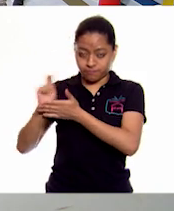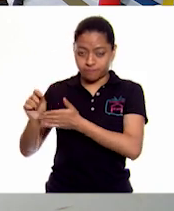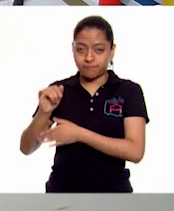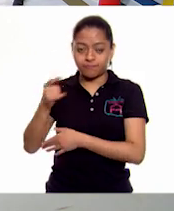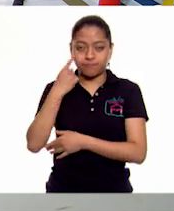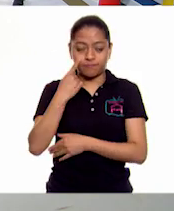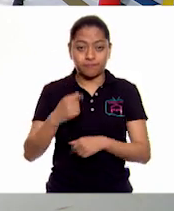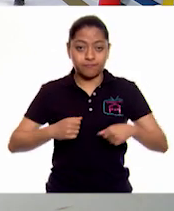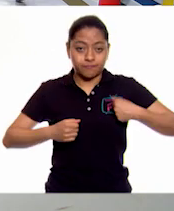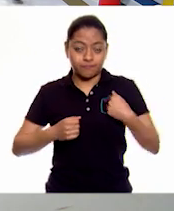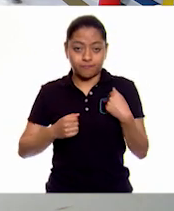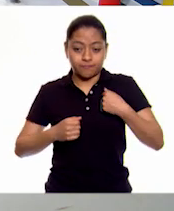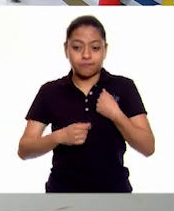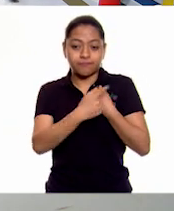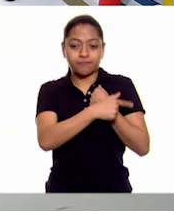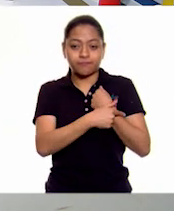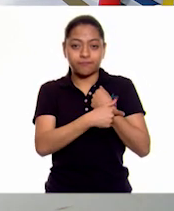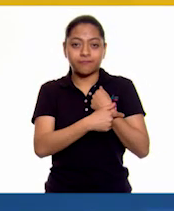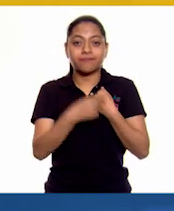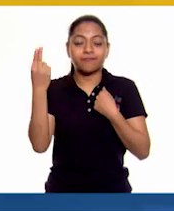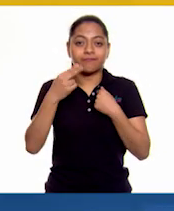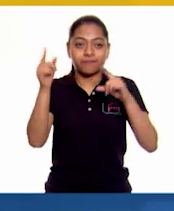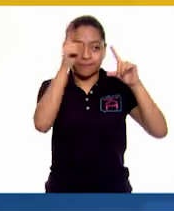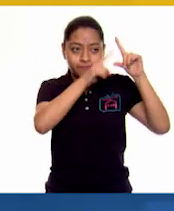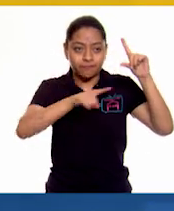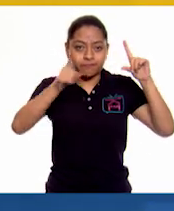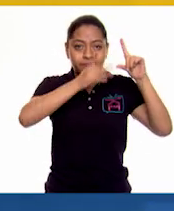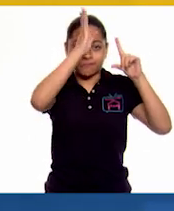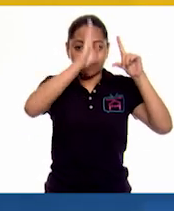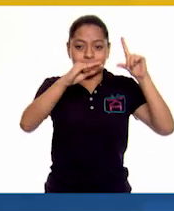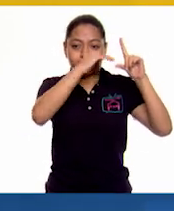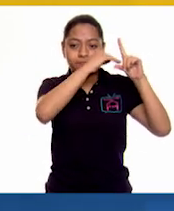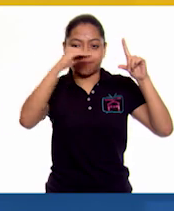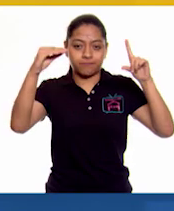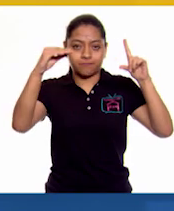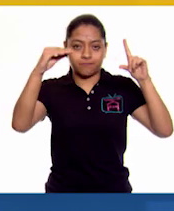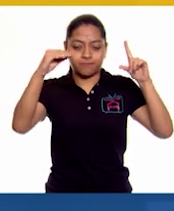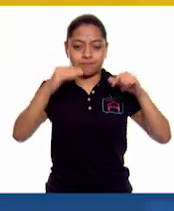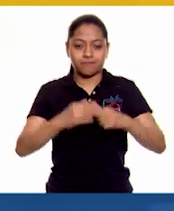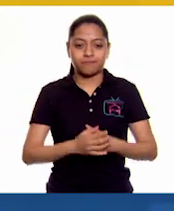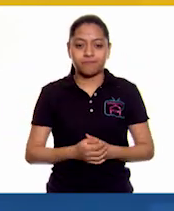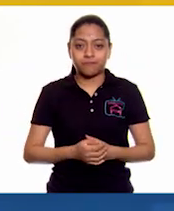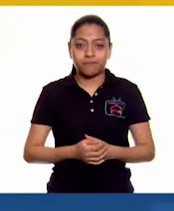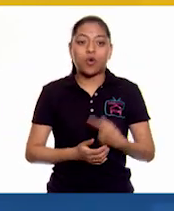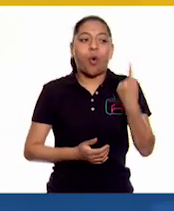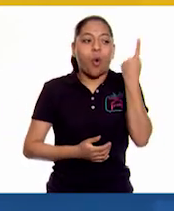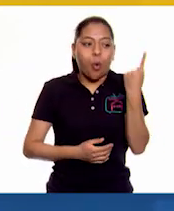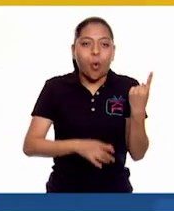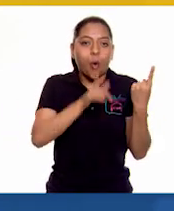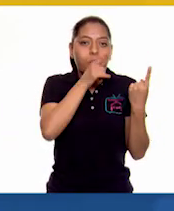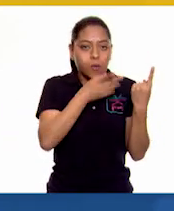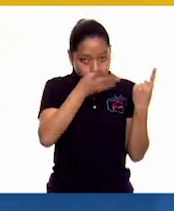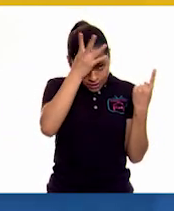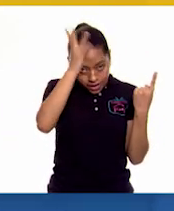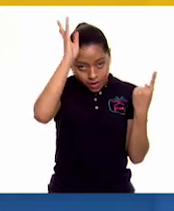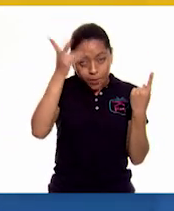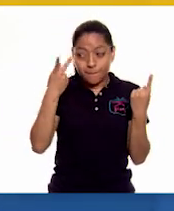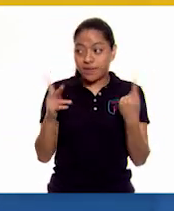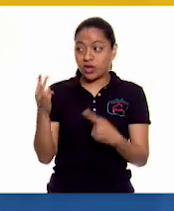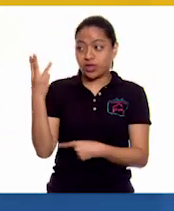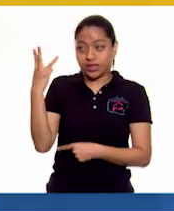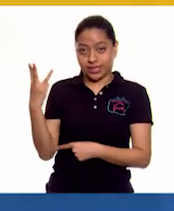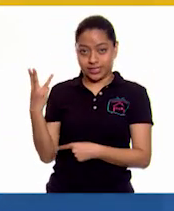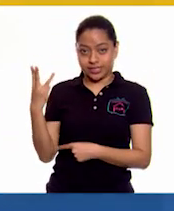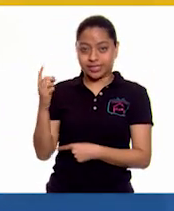Lalita necesitamos un cuarto para un gallo. Pero para los tres, maestro... Multiplicamos tres